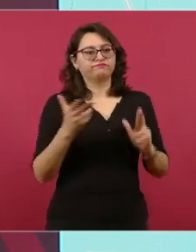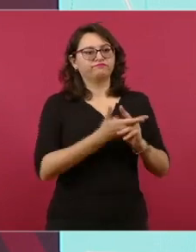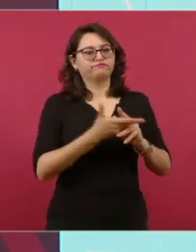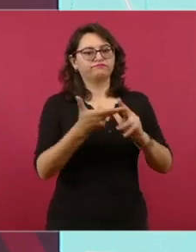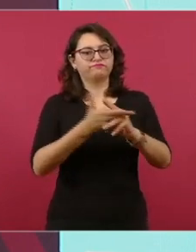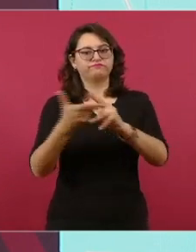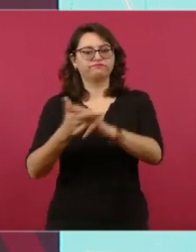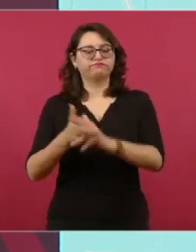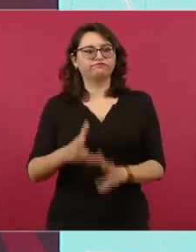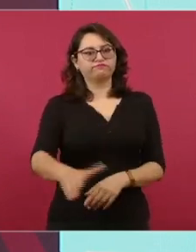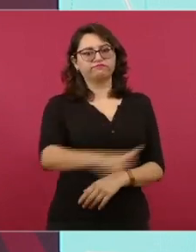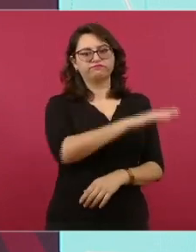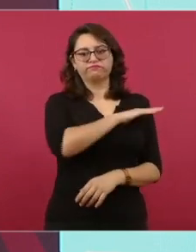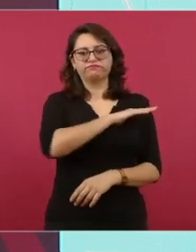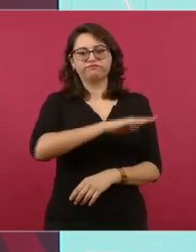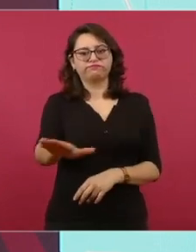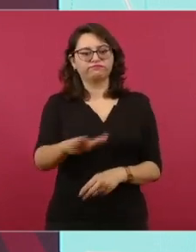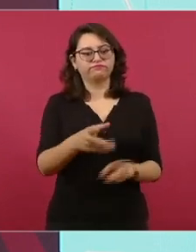resistencia.